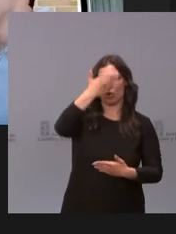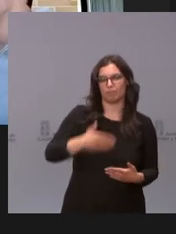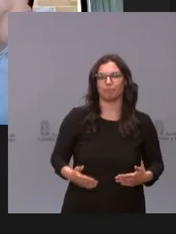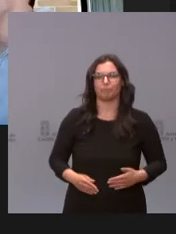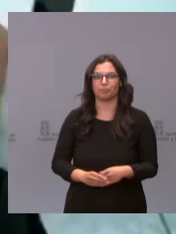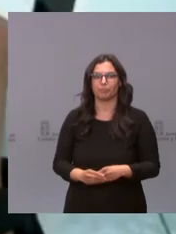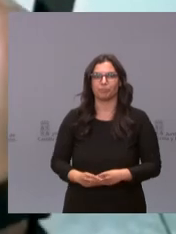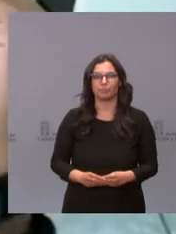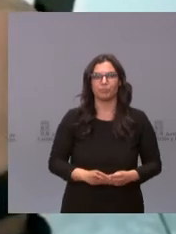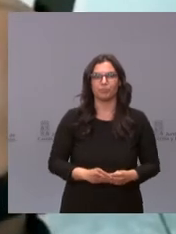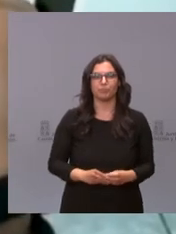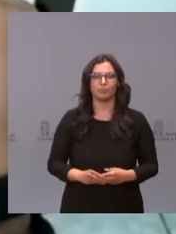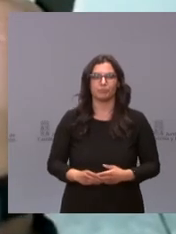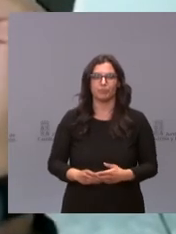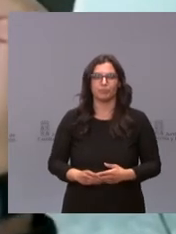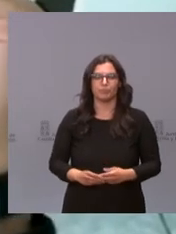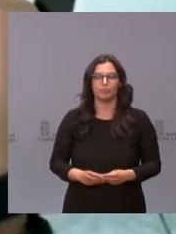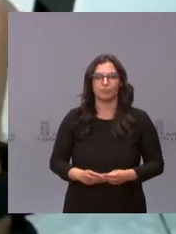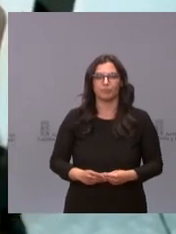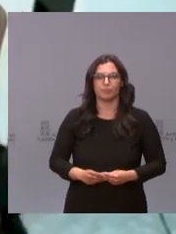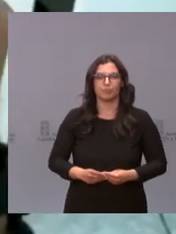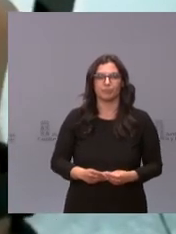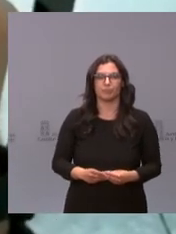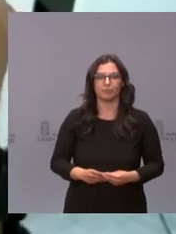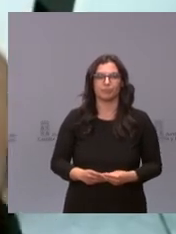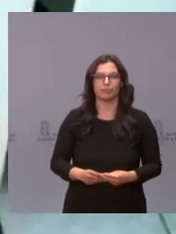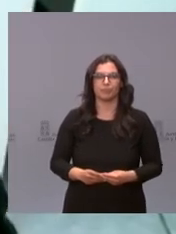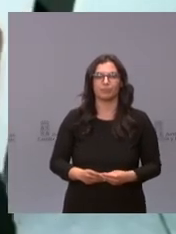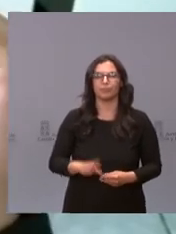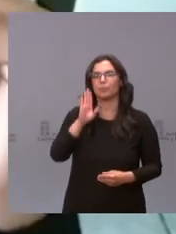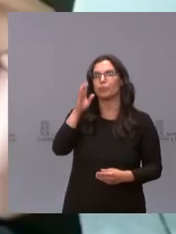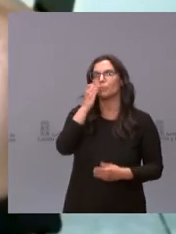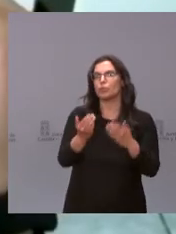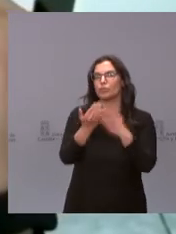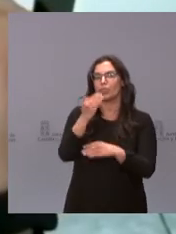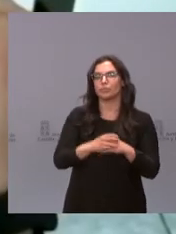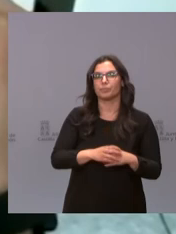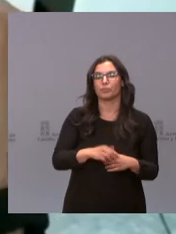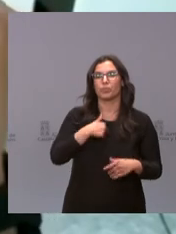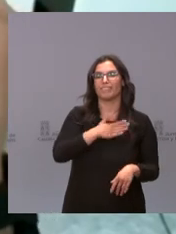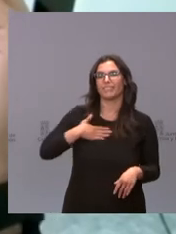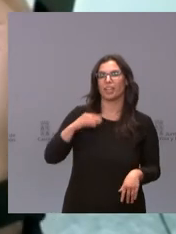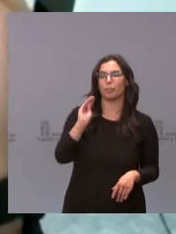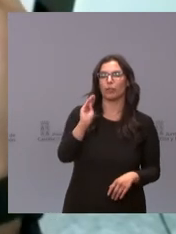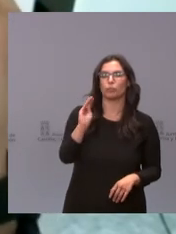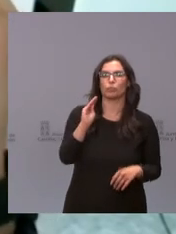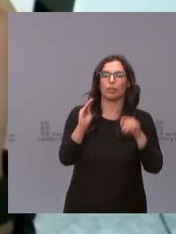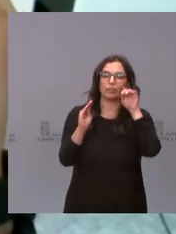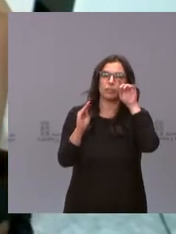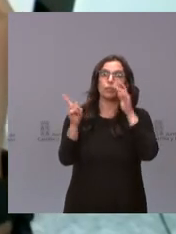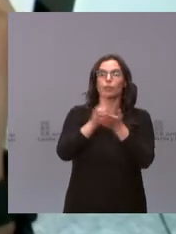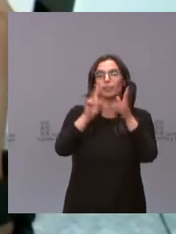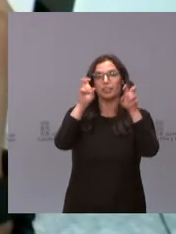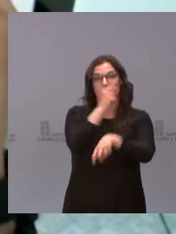Herrera cuando quieras Manuel adelante hola buenos días yo les quería preguntar de nuevo por el tema de la